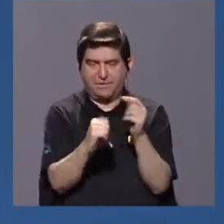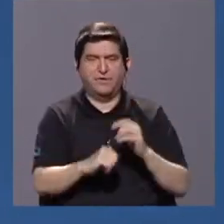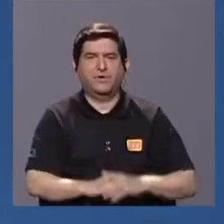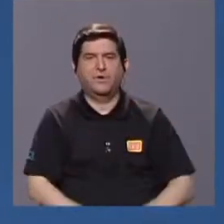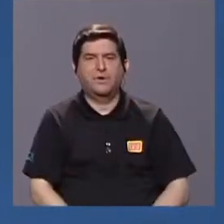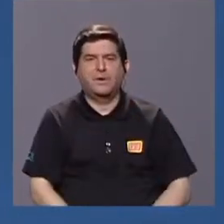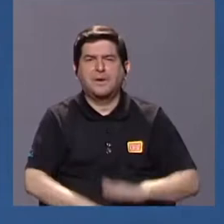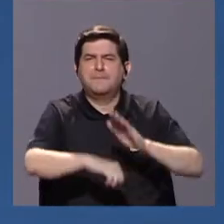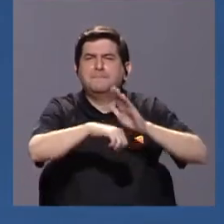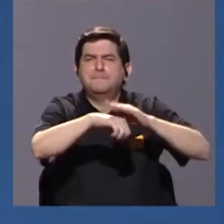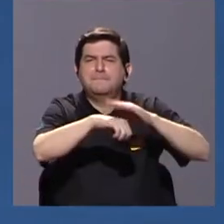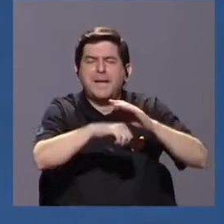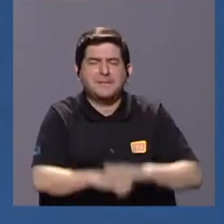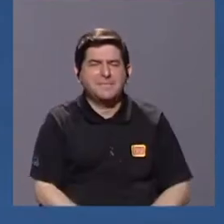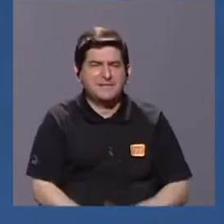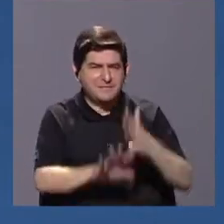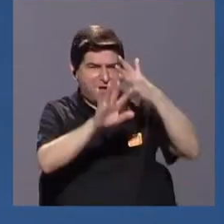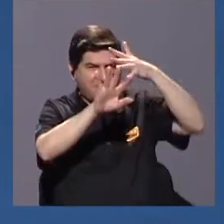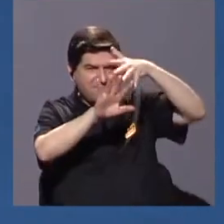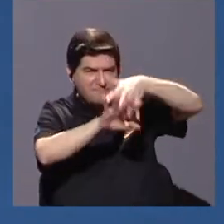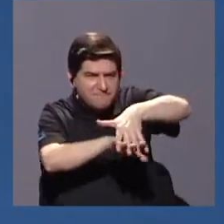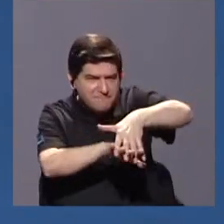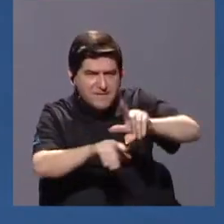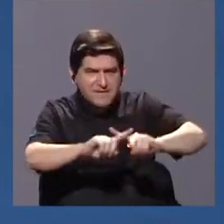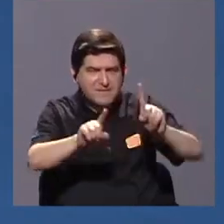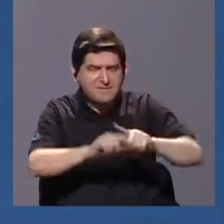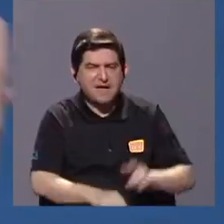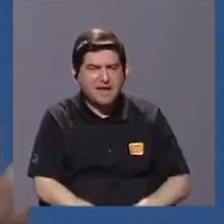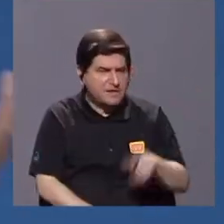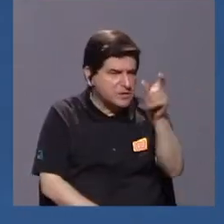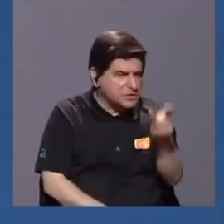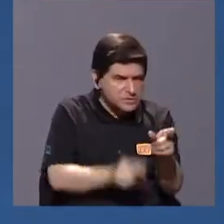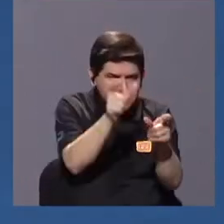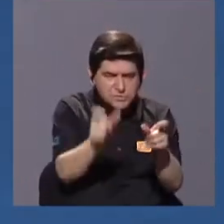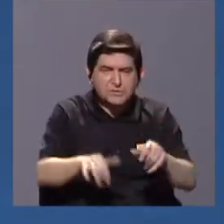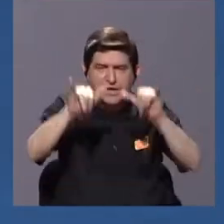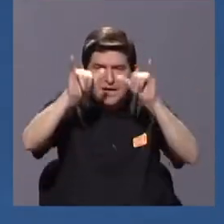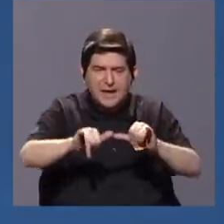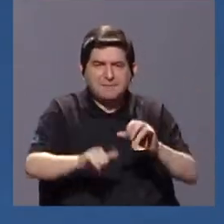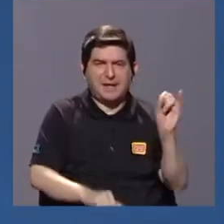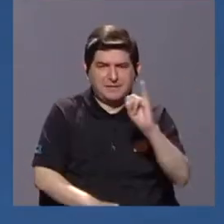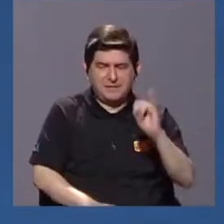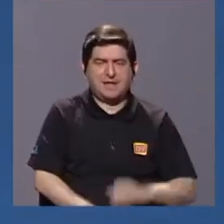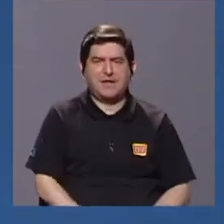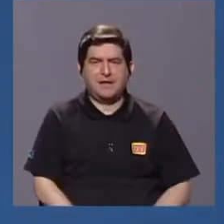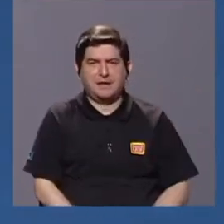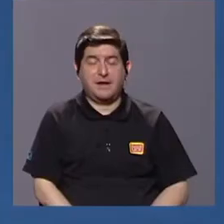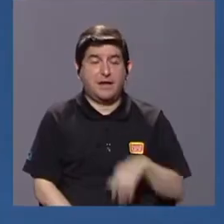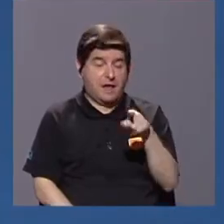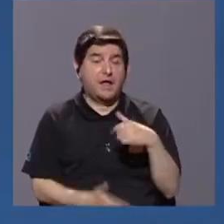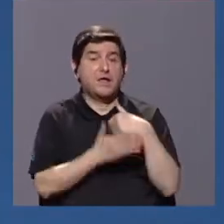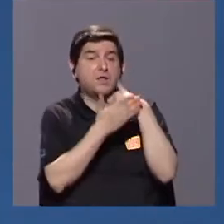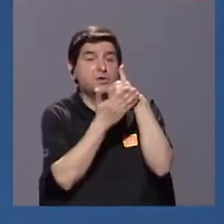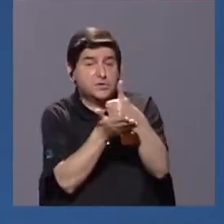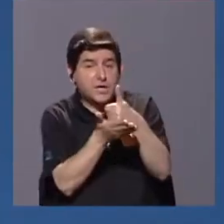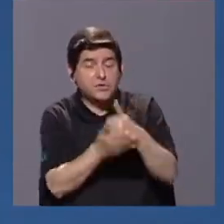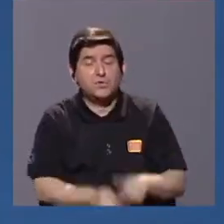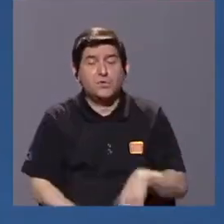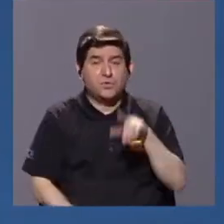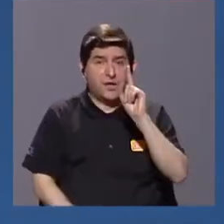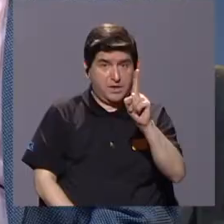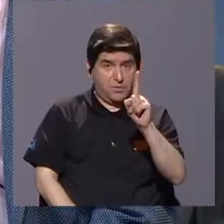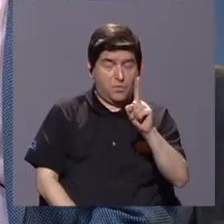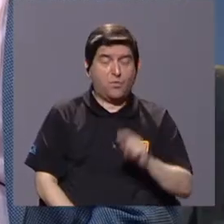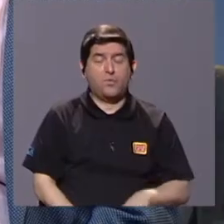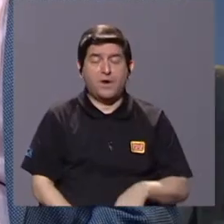integración de diferentes hospederos susceptibles, no susceptibles, que favorezcan la transmisión de un agente